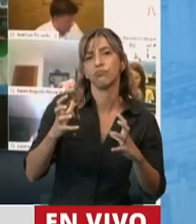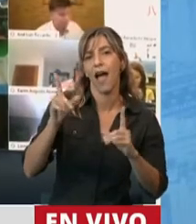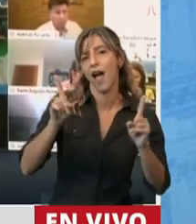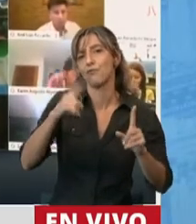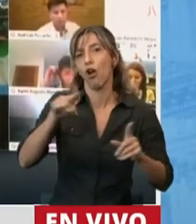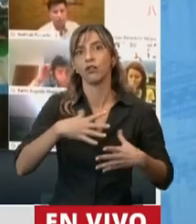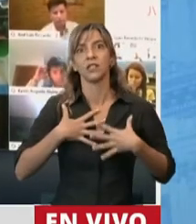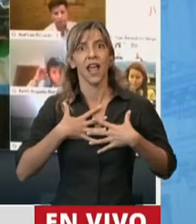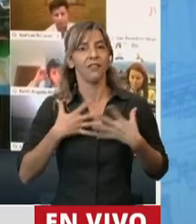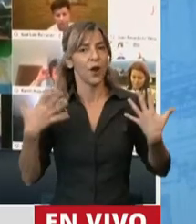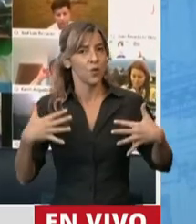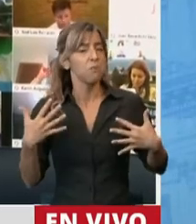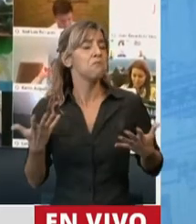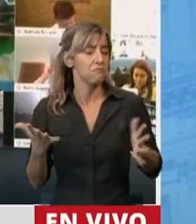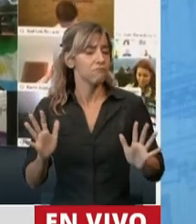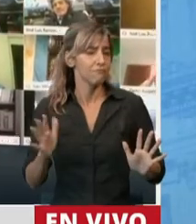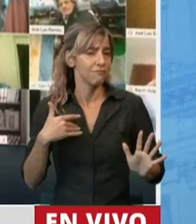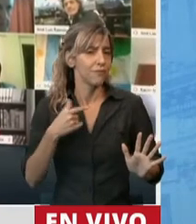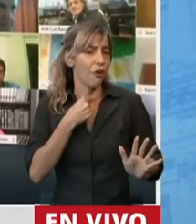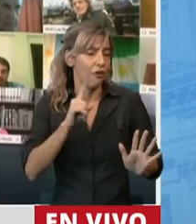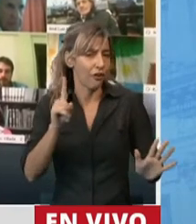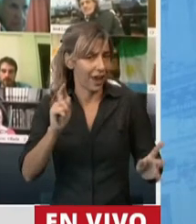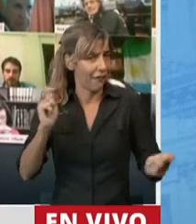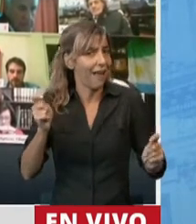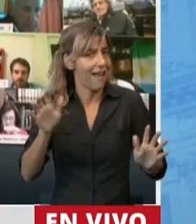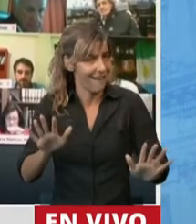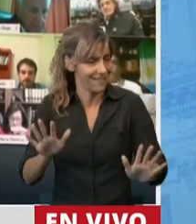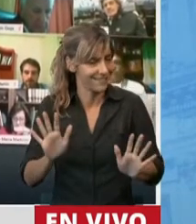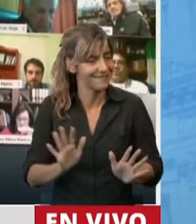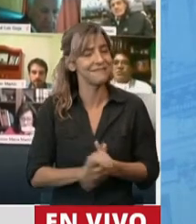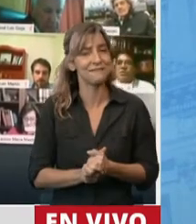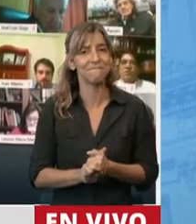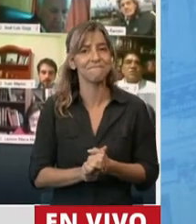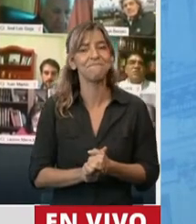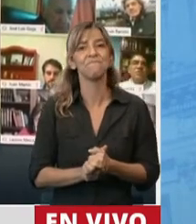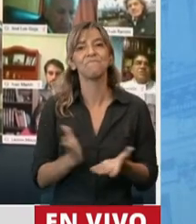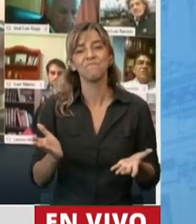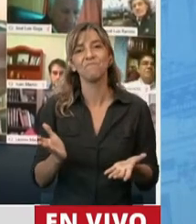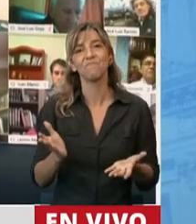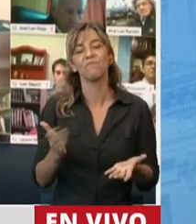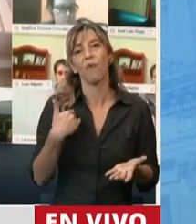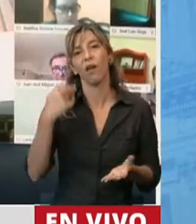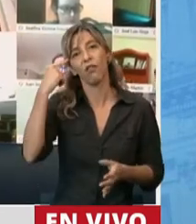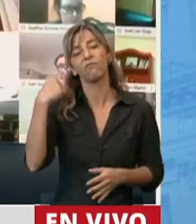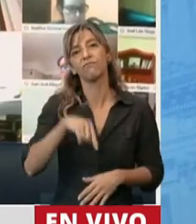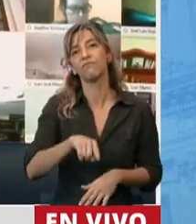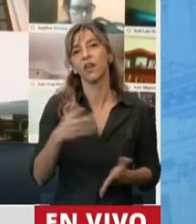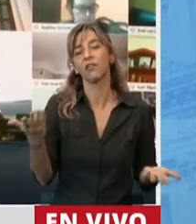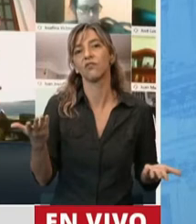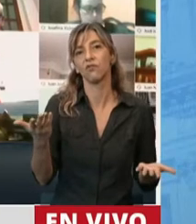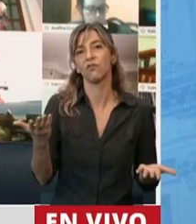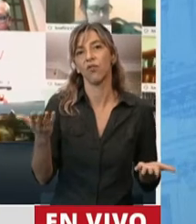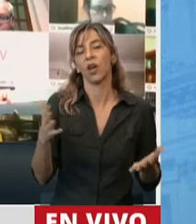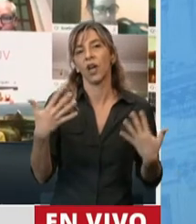como la presente que legisla sobre las enormes bondades que la evidencia